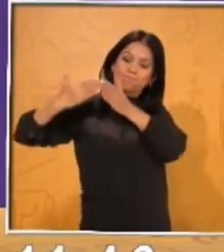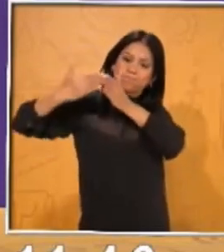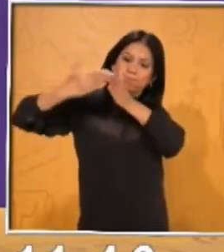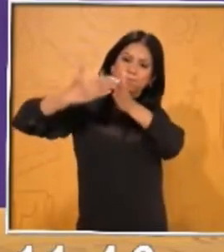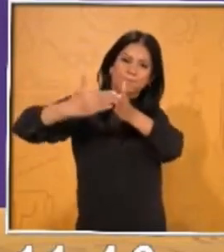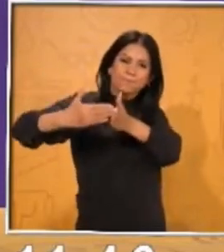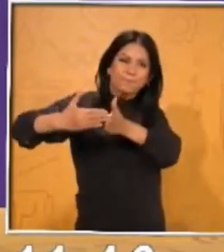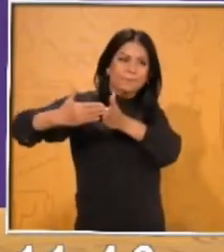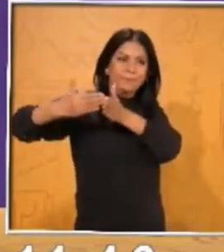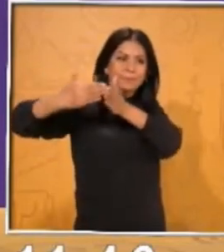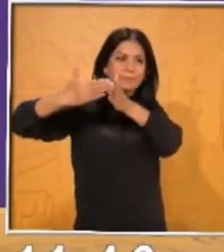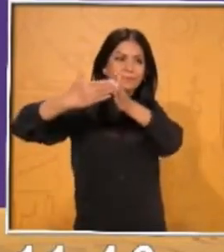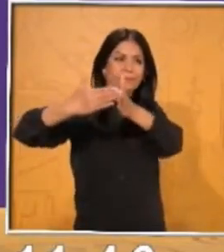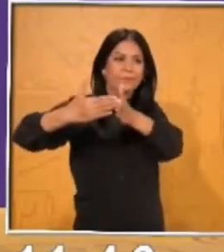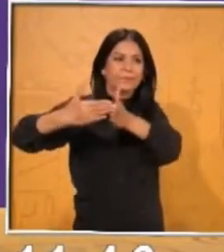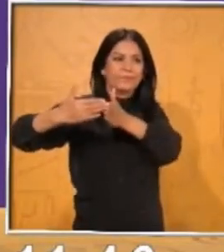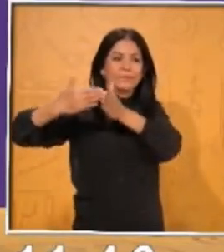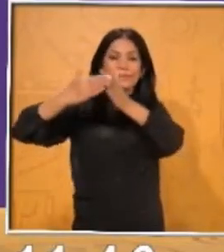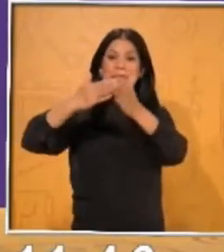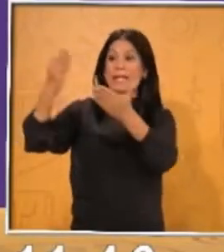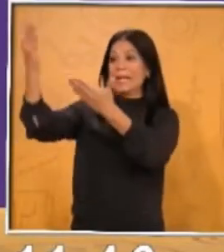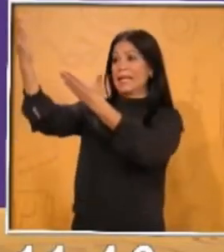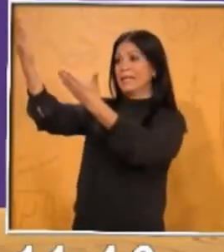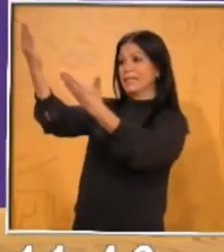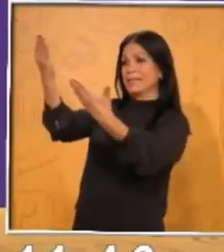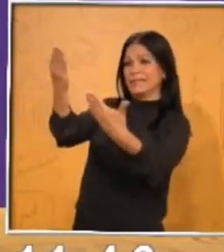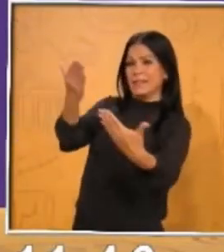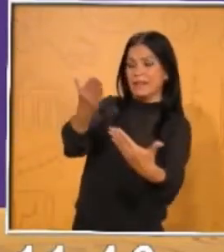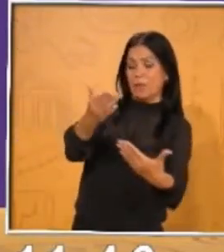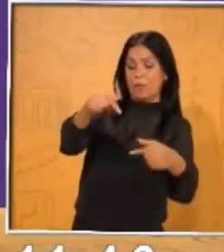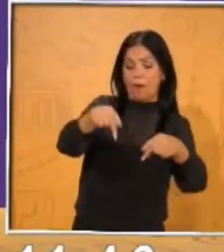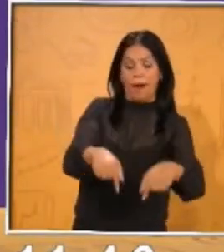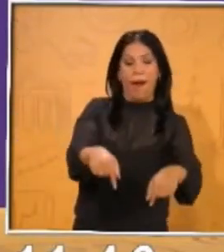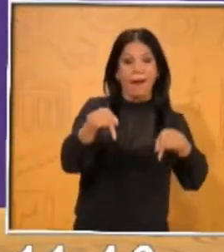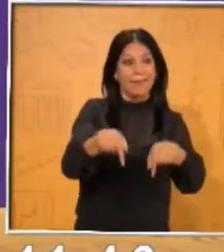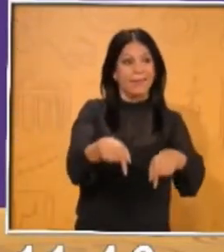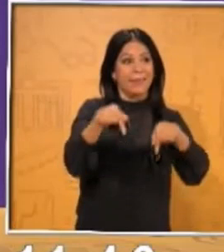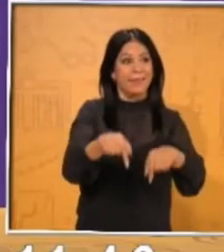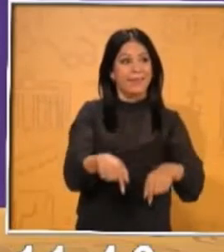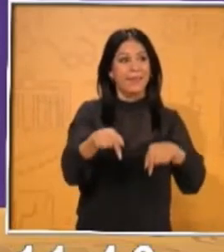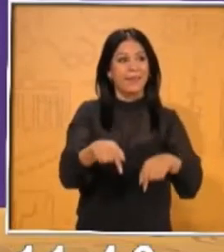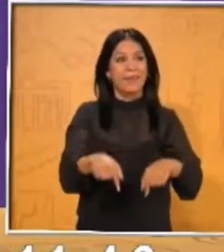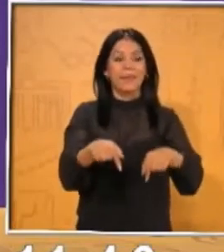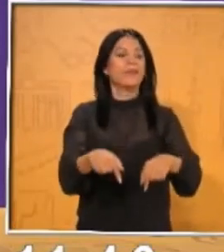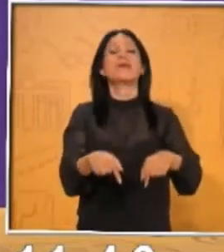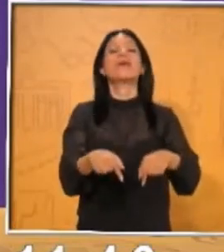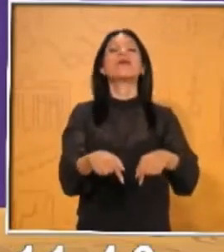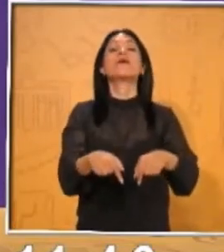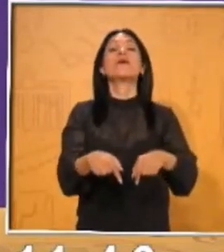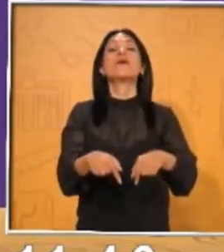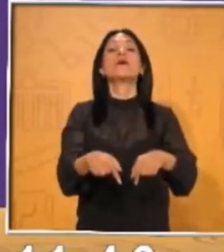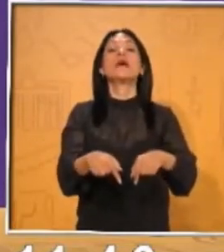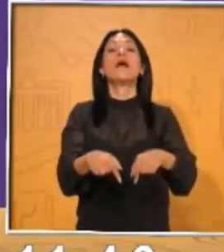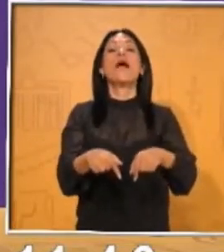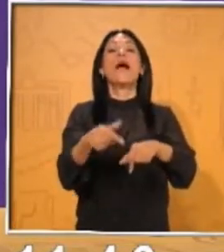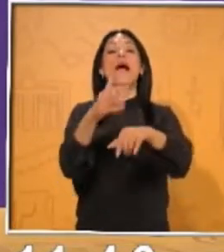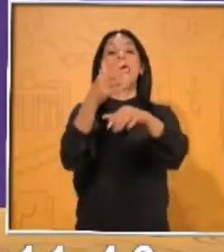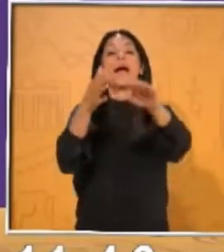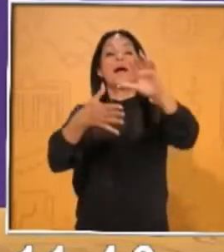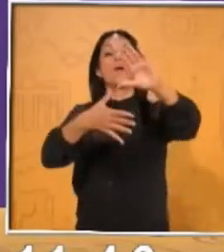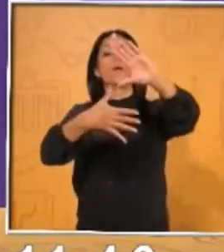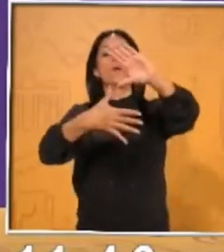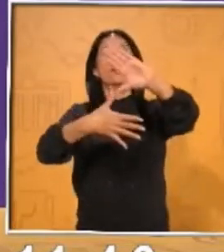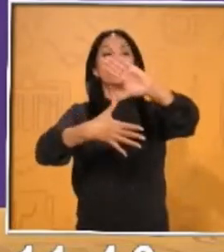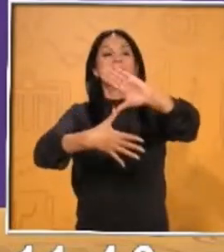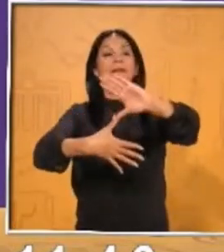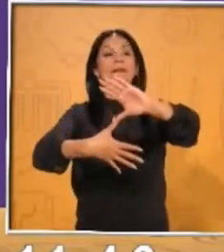primero con unas preguntas introductorias y en casita me van a ayudar ustedes, papás, recordándoles a todos los niños esa historia que